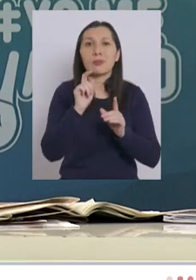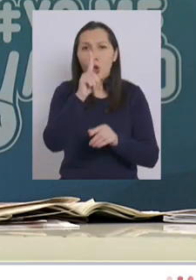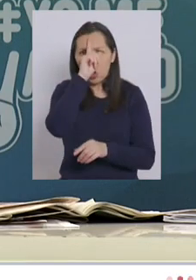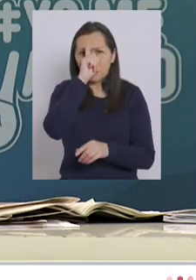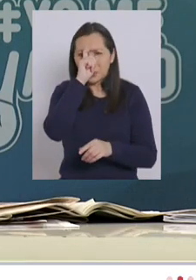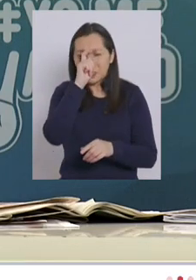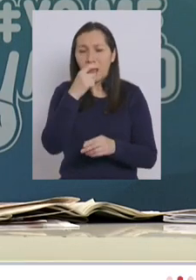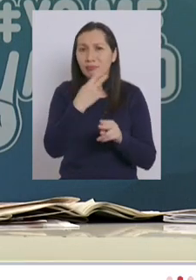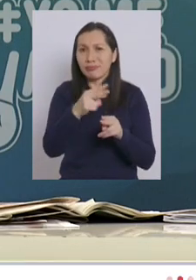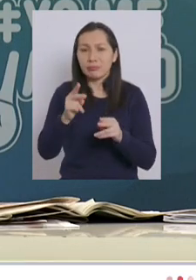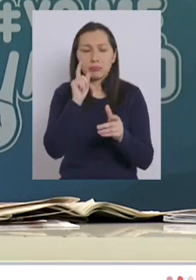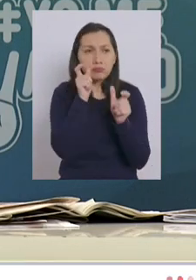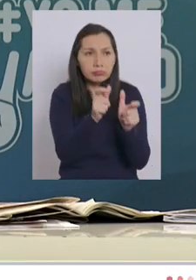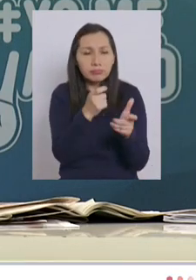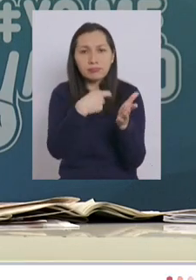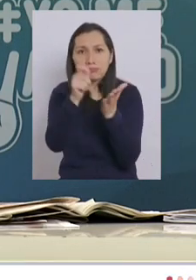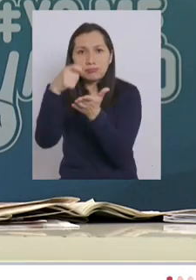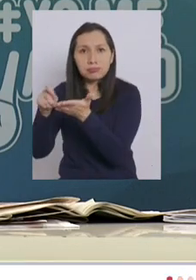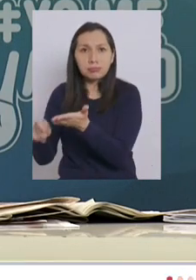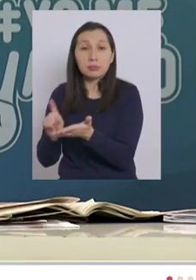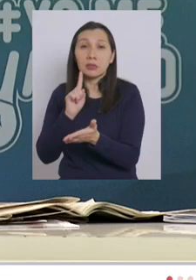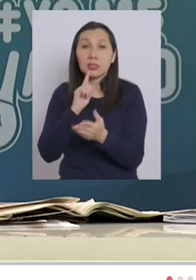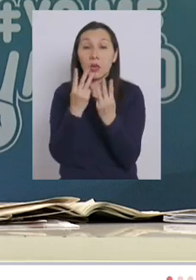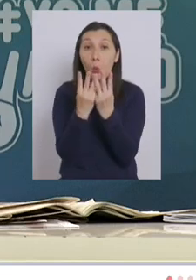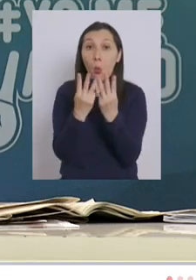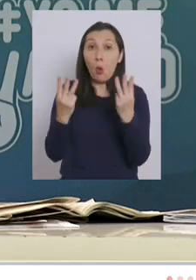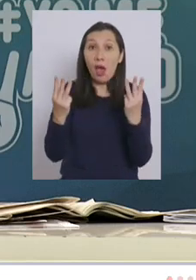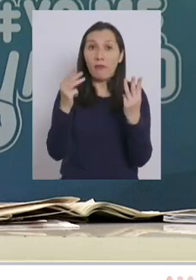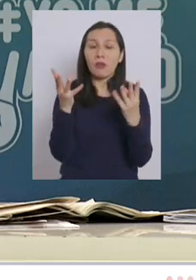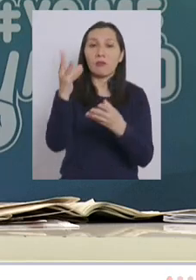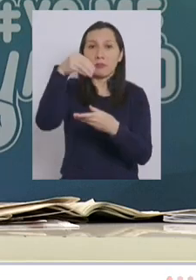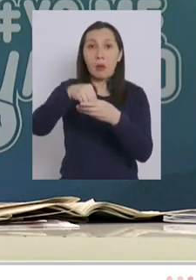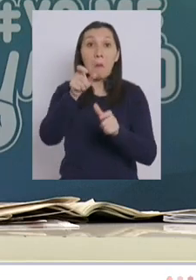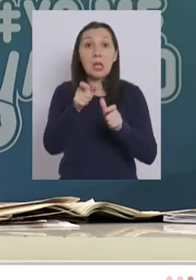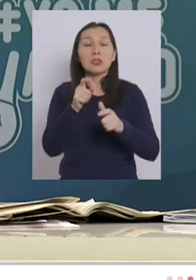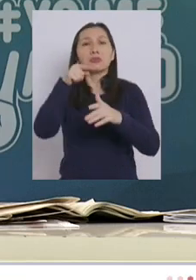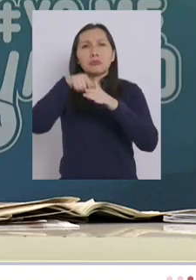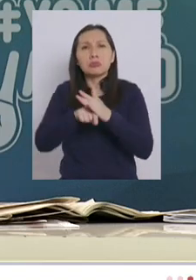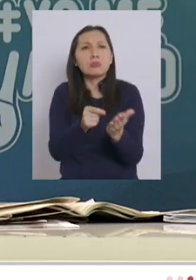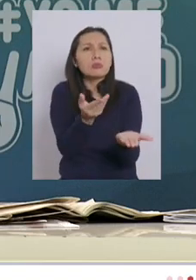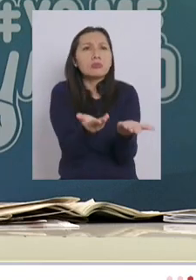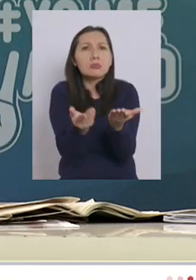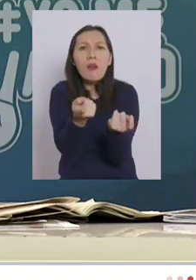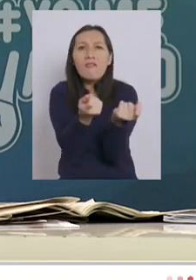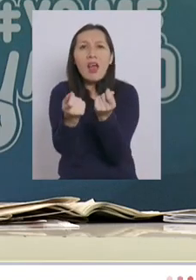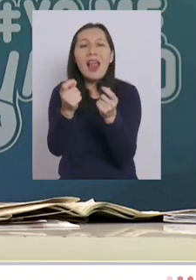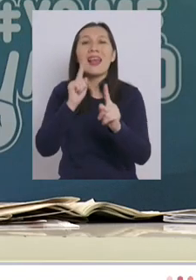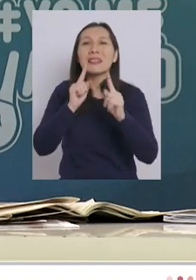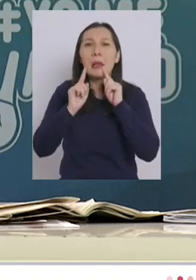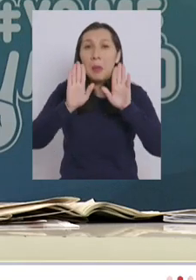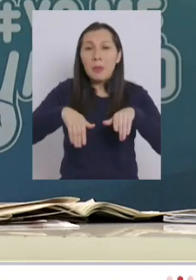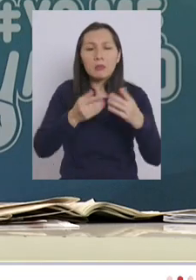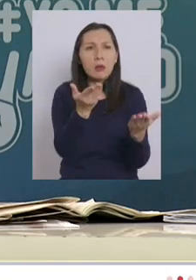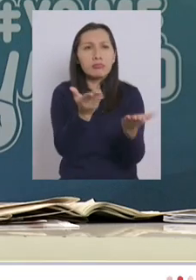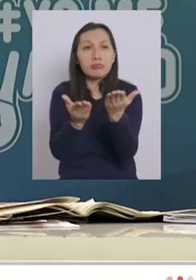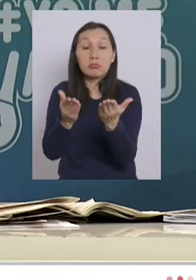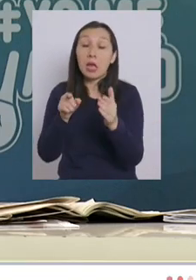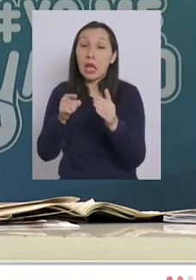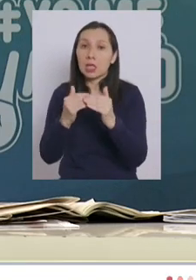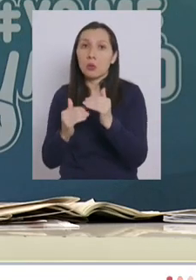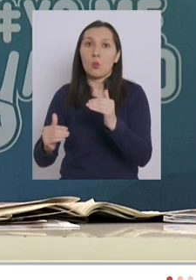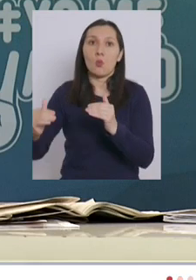clínicas u hospitales por lo tanto tener una página donde el público pueda comparar los valores es un avance